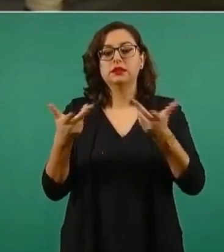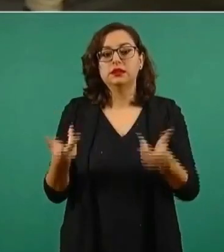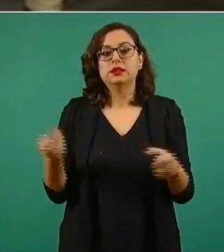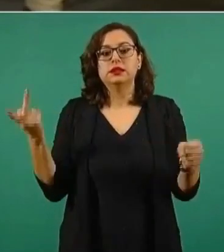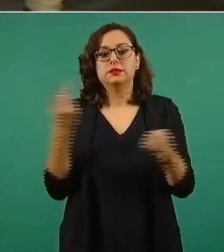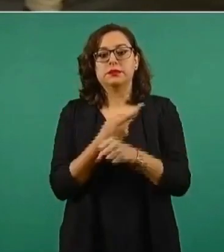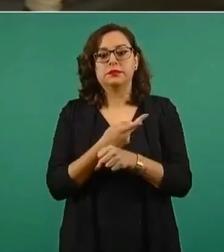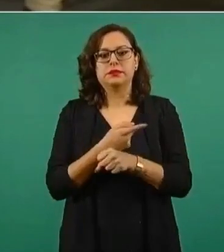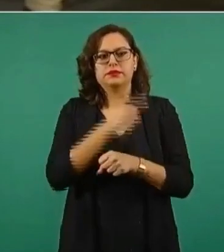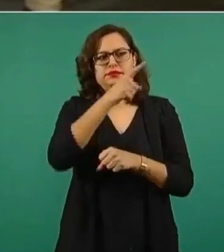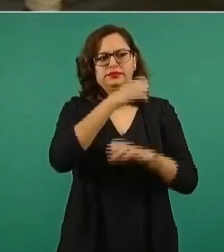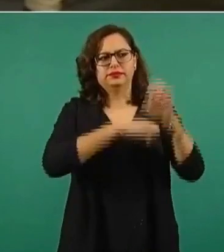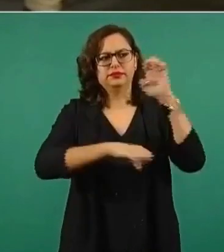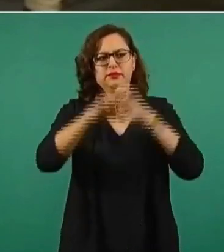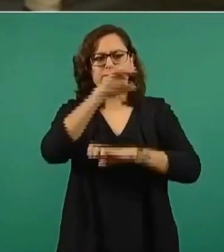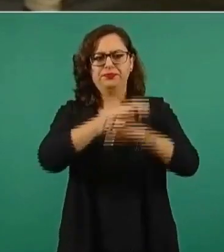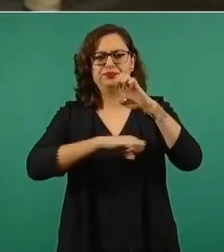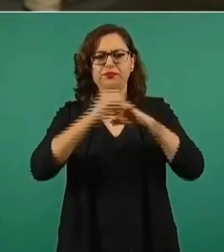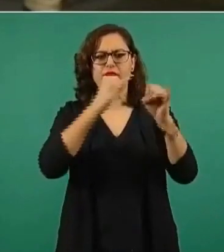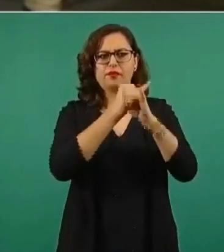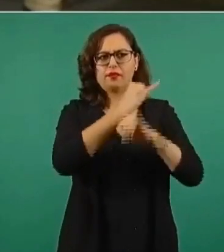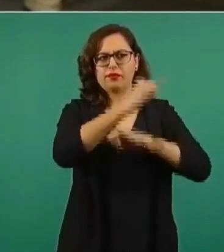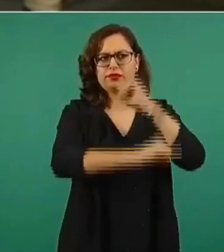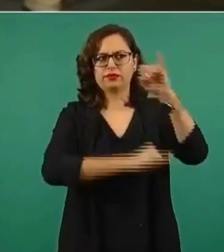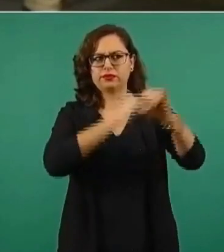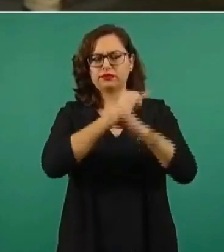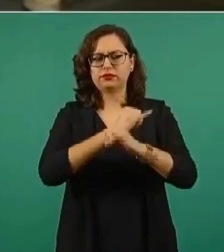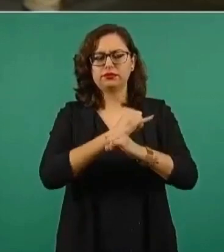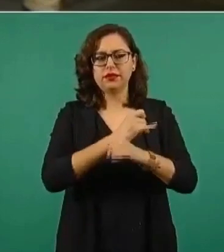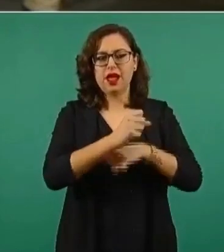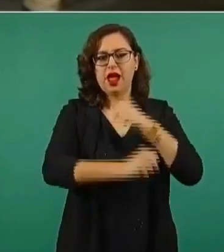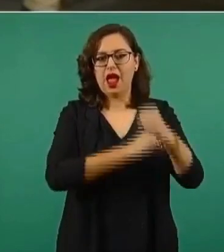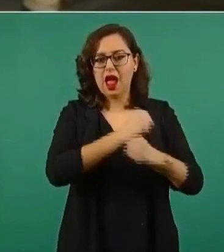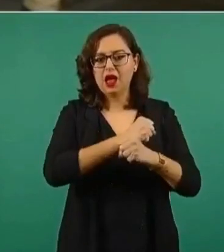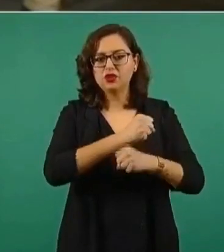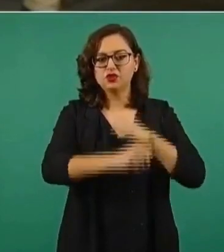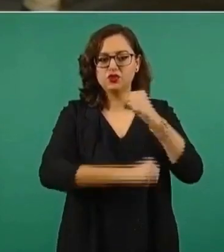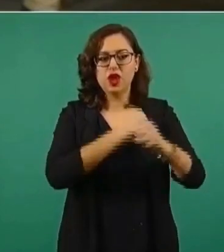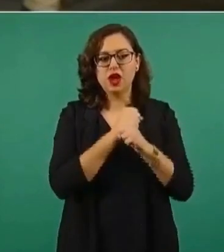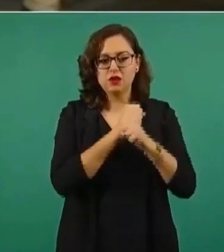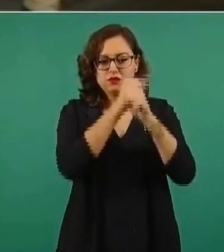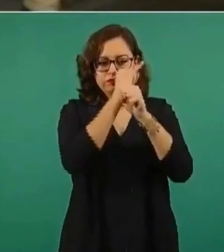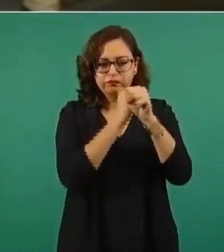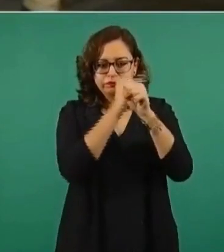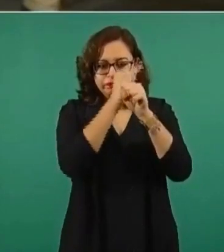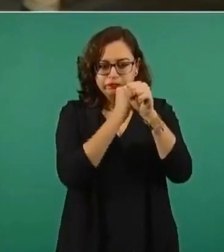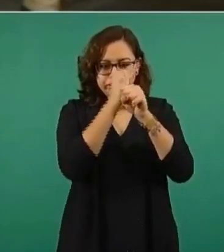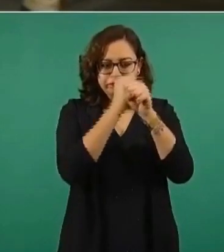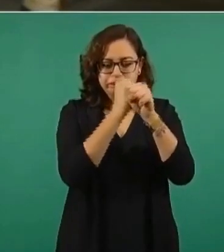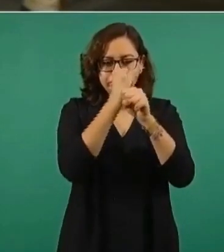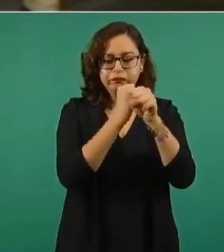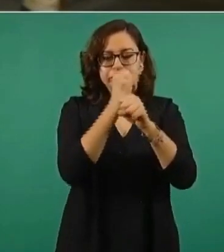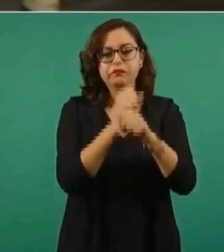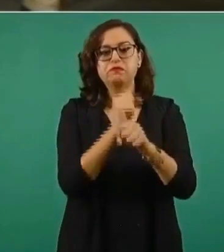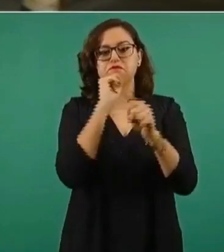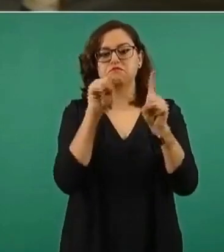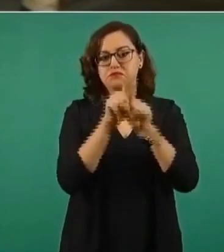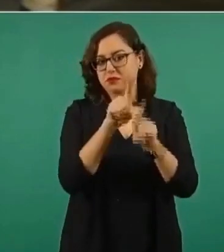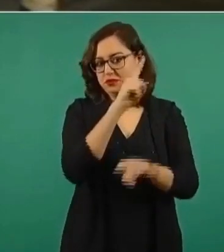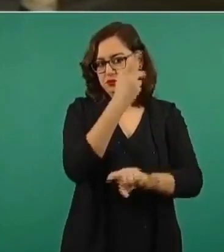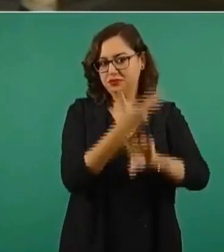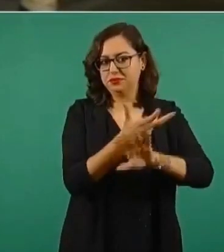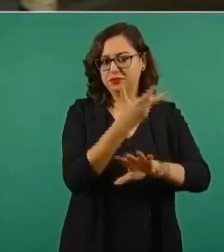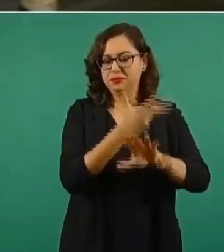estas transnacionales han hecho estudios por años, incluyendo también el servicio geológico de los Estados Unidos,